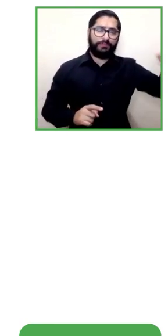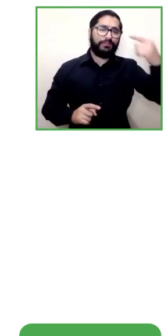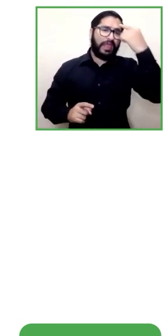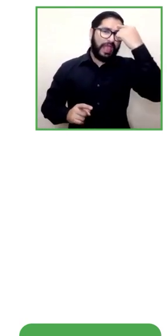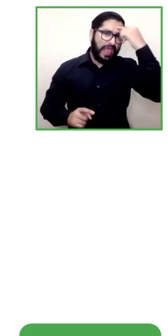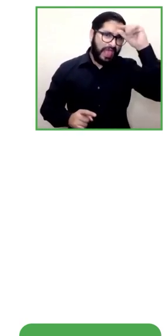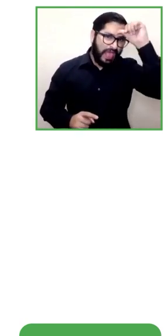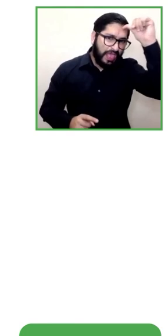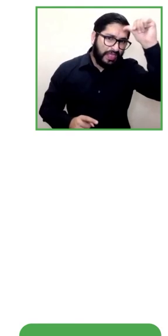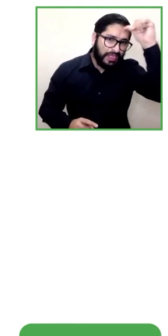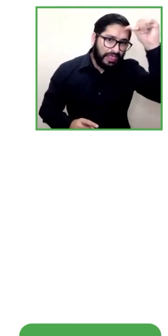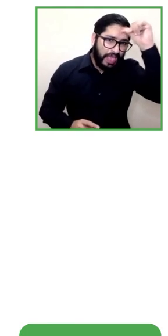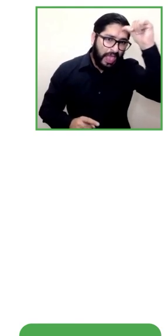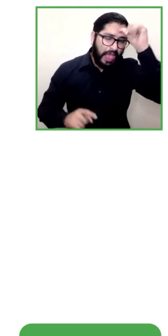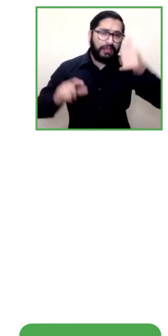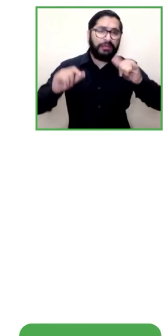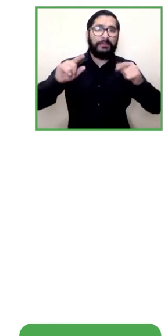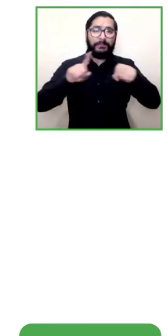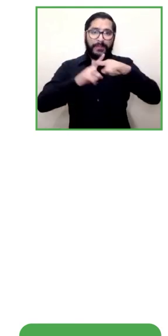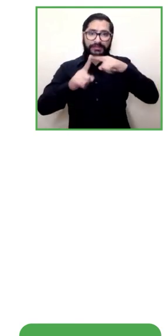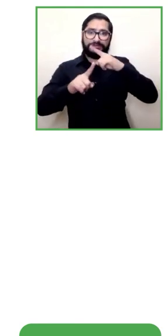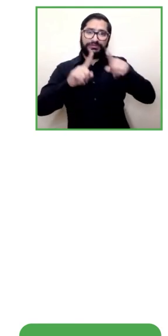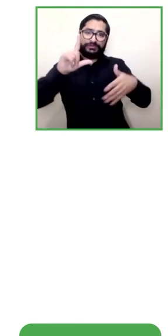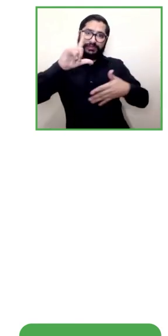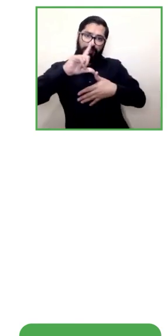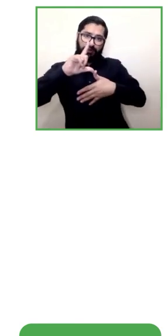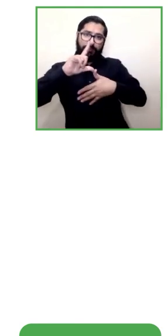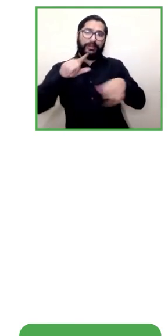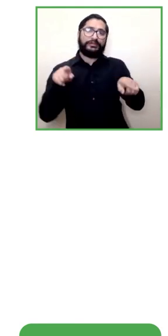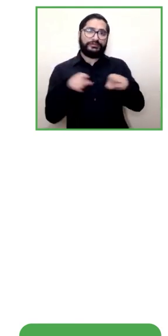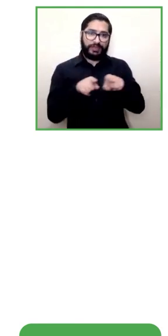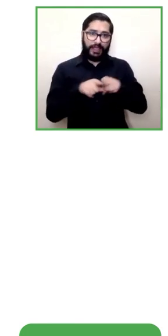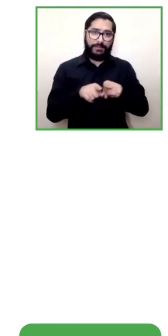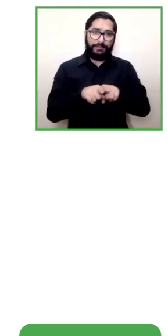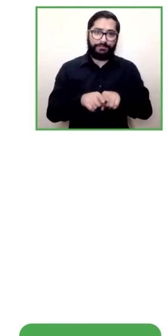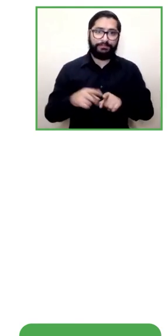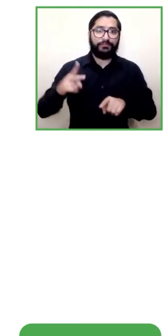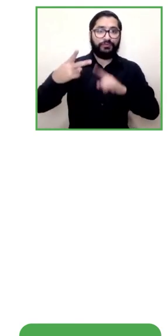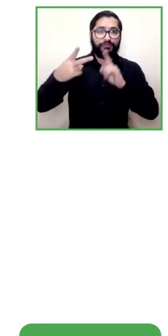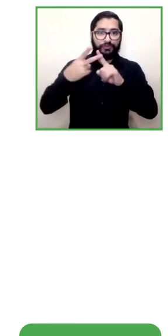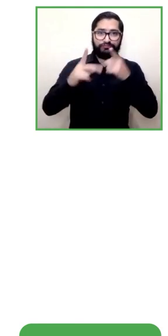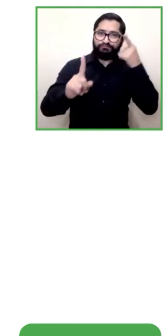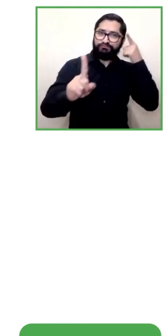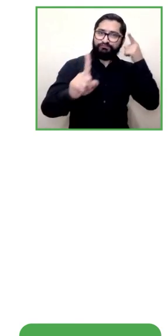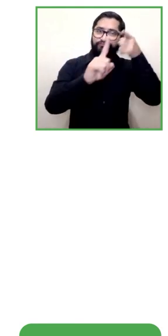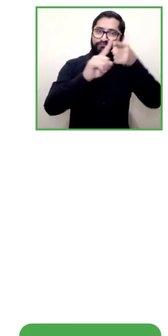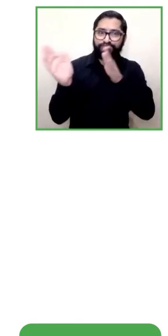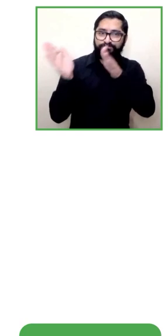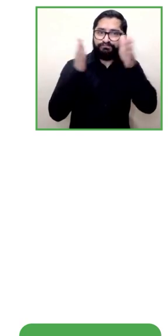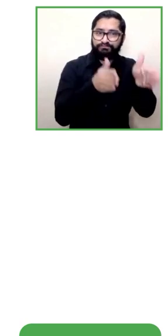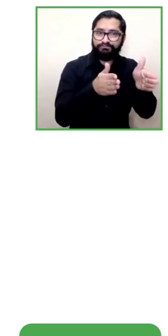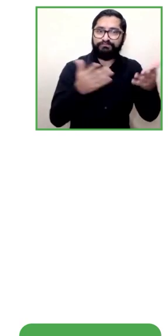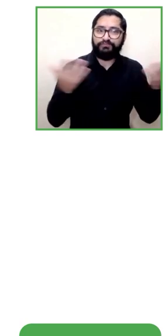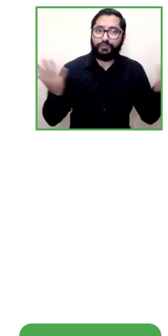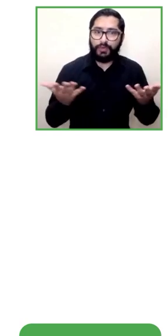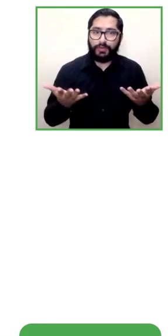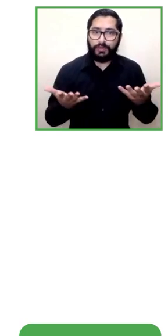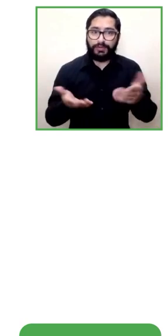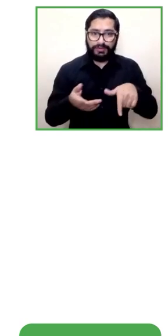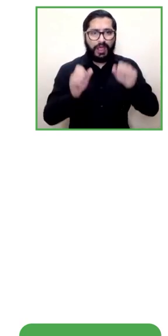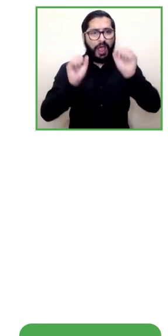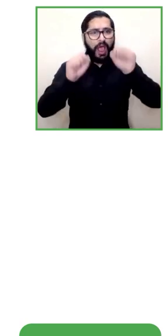la segunda meta es moderar nuestro modelo para adaptarse a distintos países